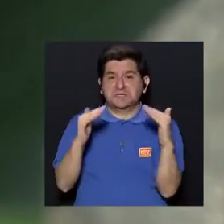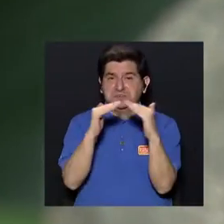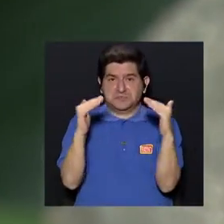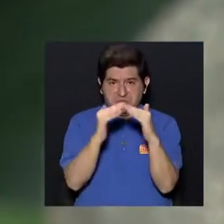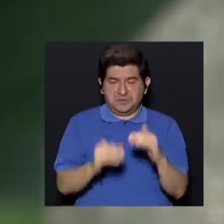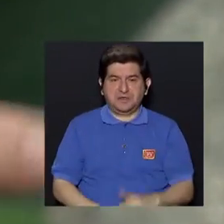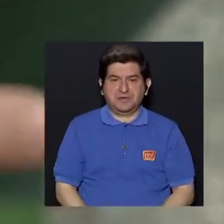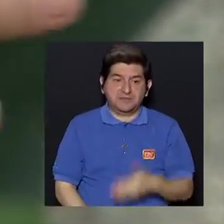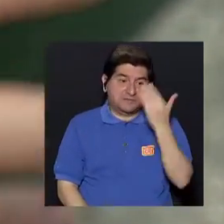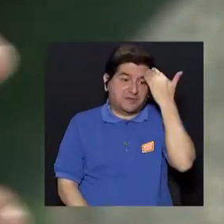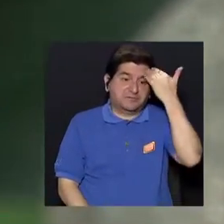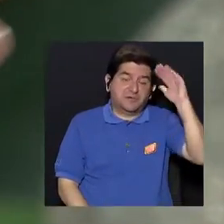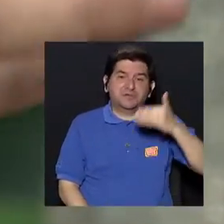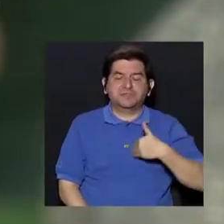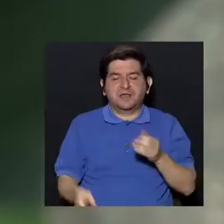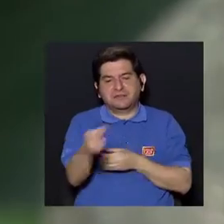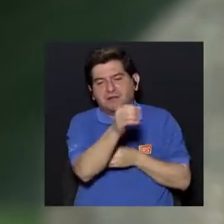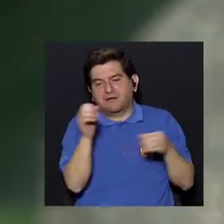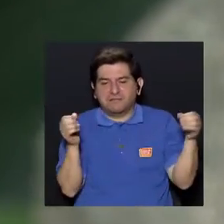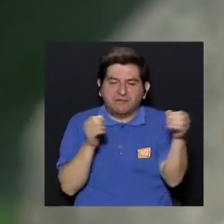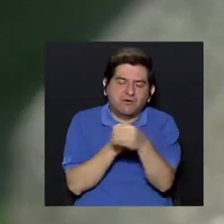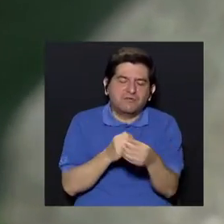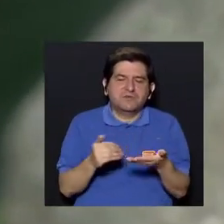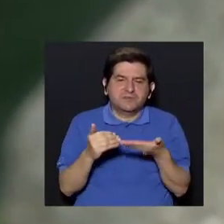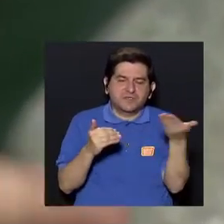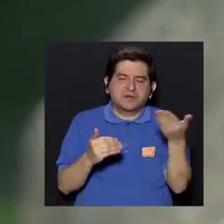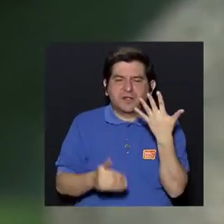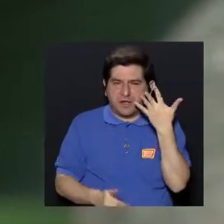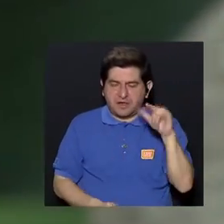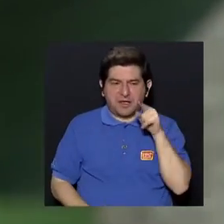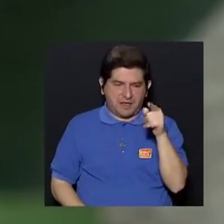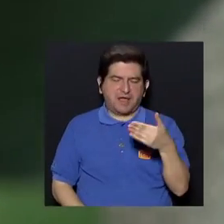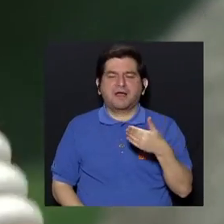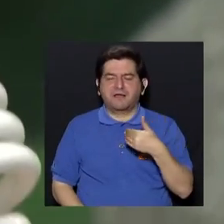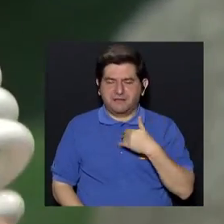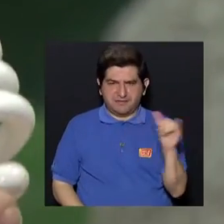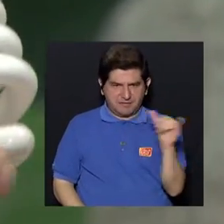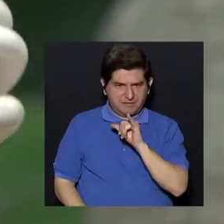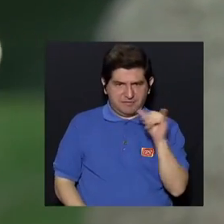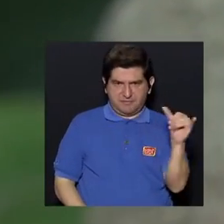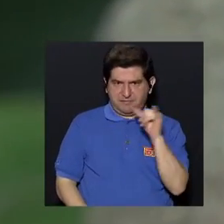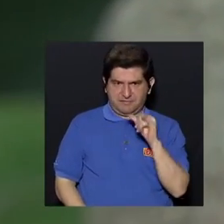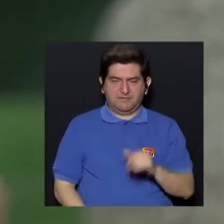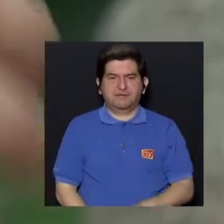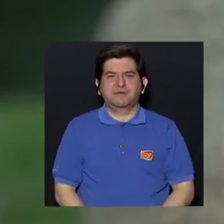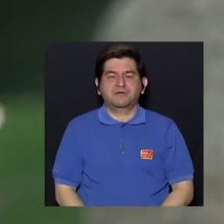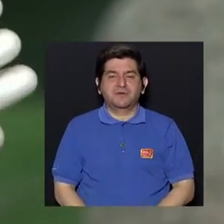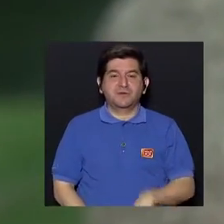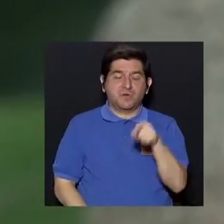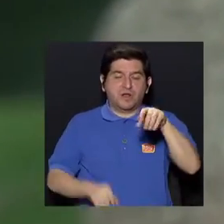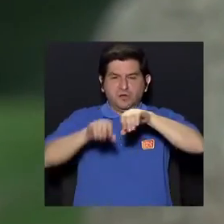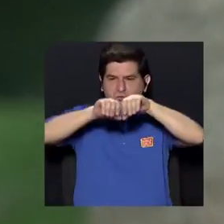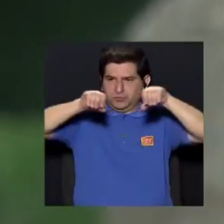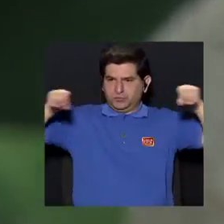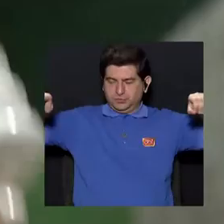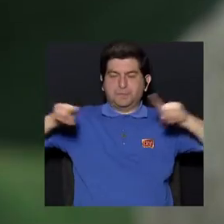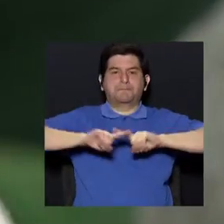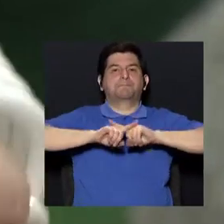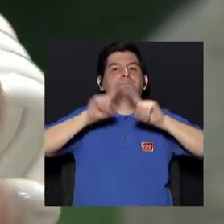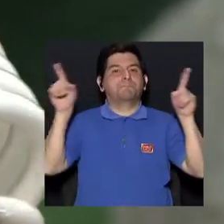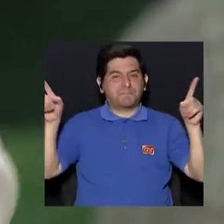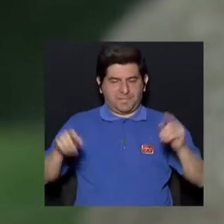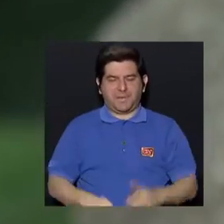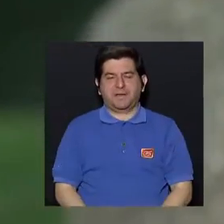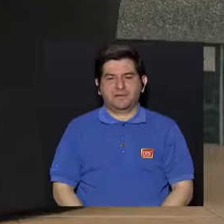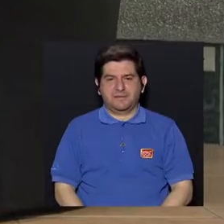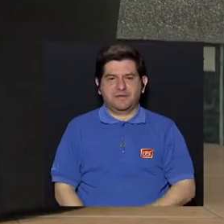casa que, no sé, ¿verdad? Tengan una oficina, cosas de ese tipo vayan a tener los tubos fluorescentes, ¿verdad? Pero